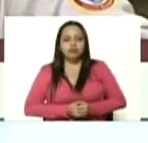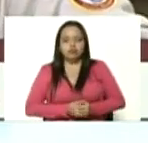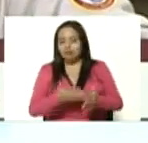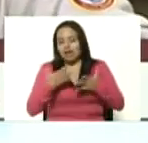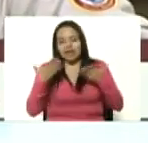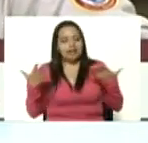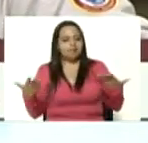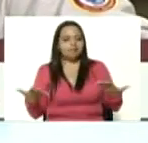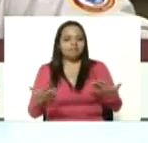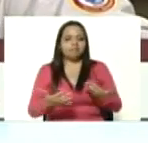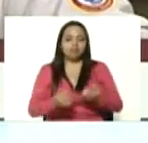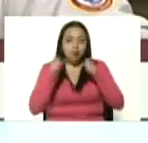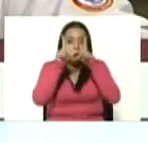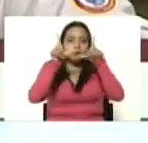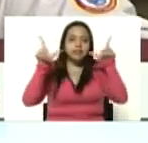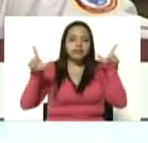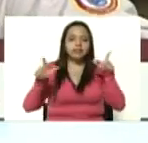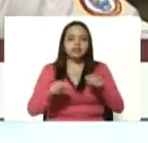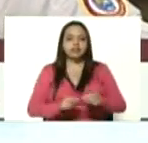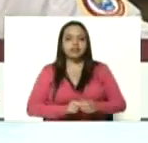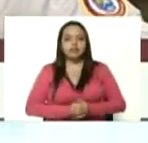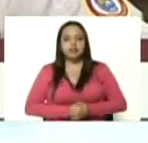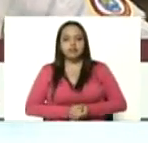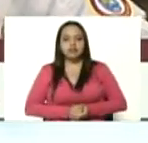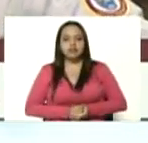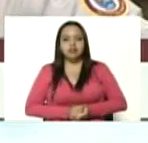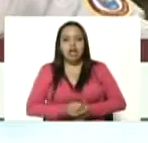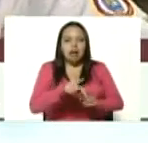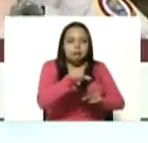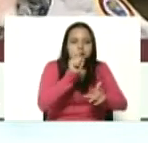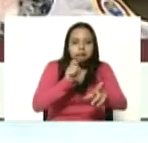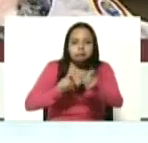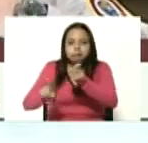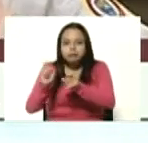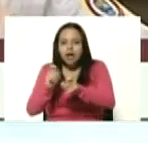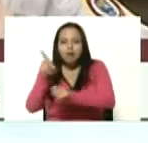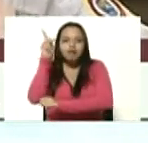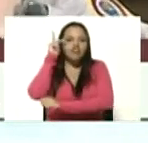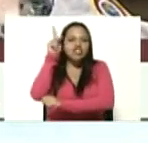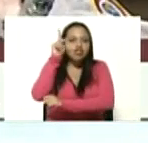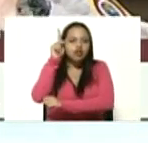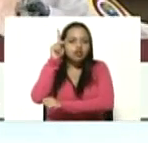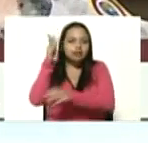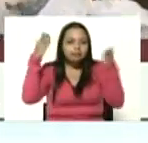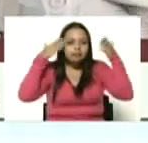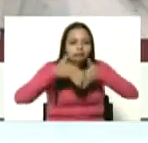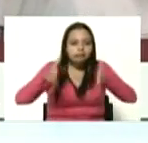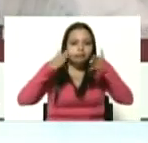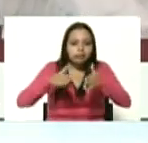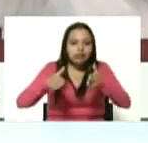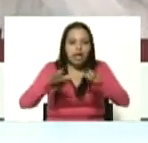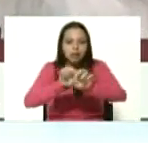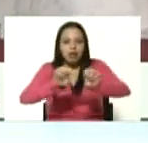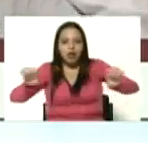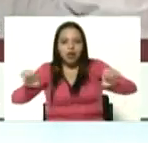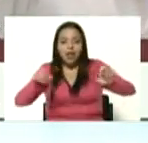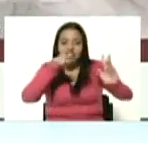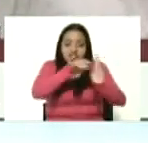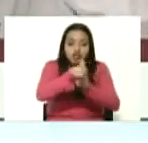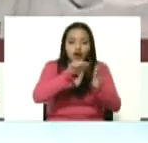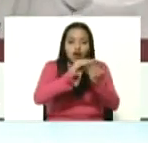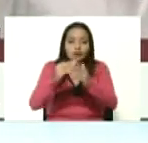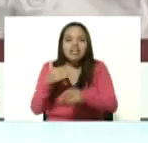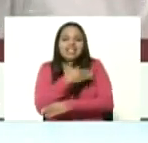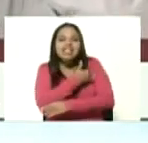sorpresa que hemos captado profesores instructores educadores de esa misma población que